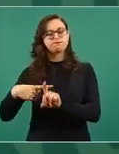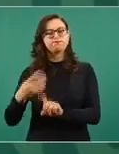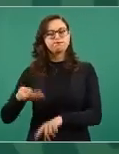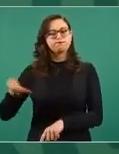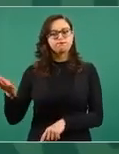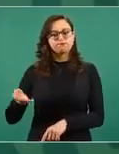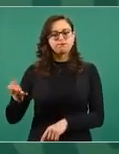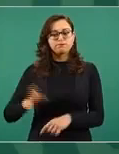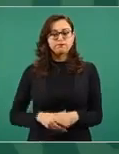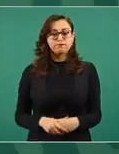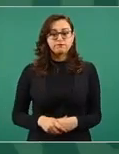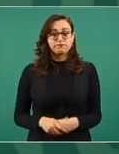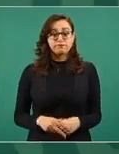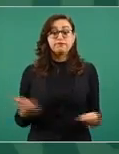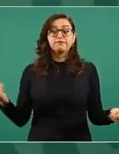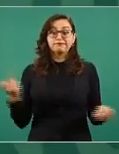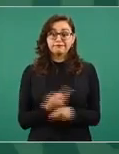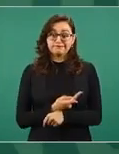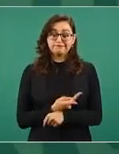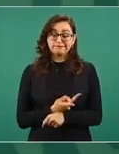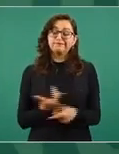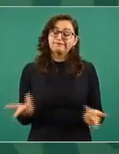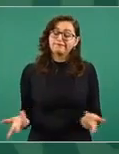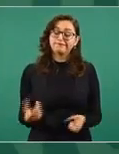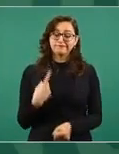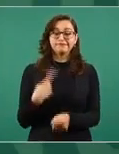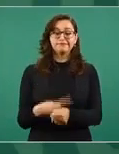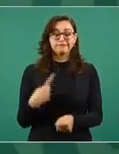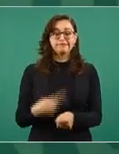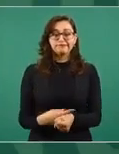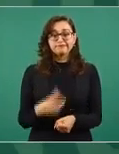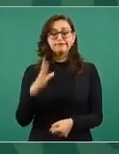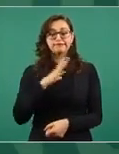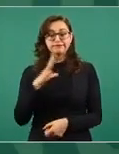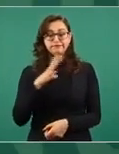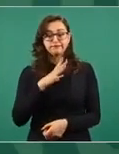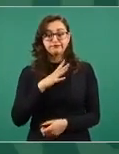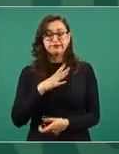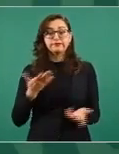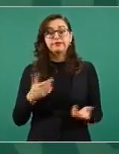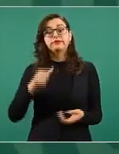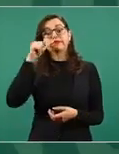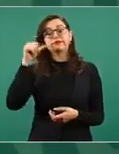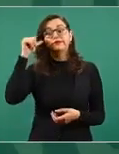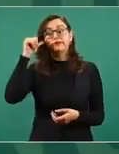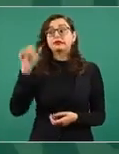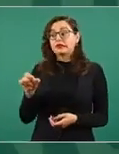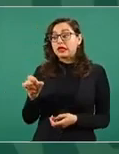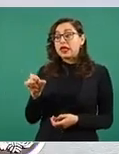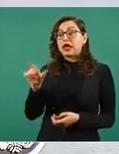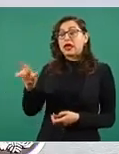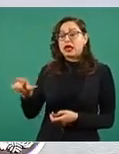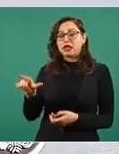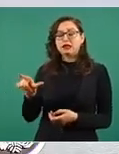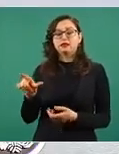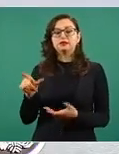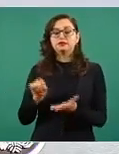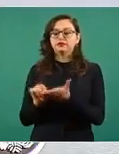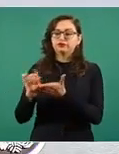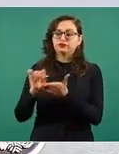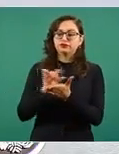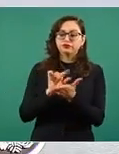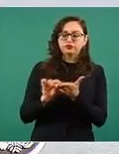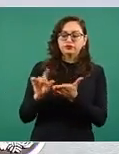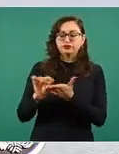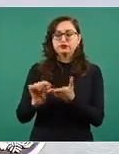que contrajo la enfermedad y como ayer hizo saber él mismo en su cuenta de Twitter,